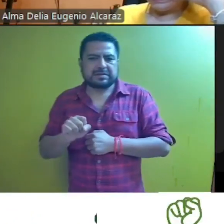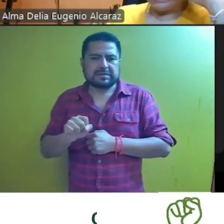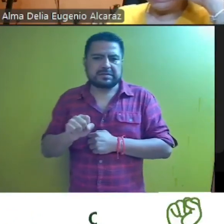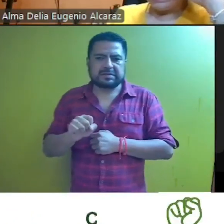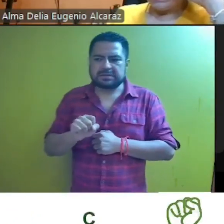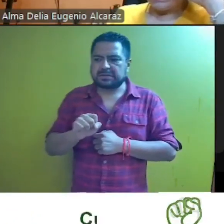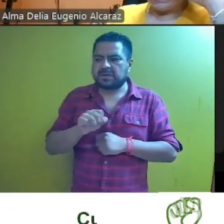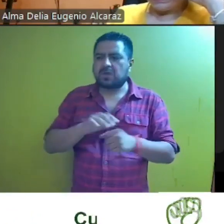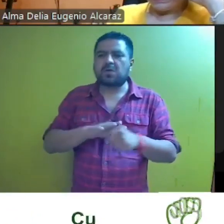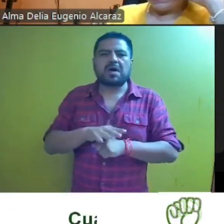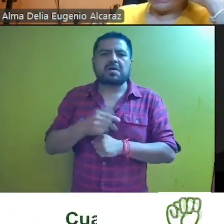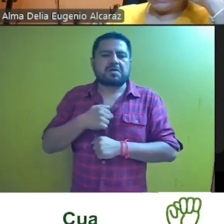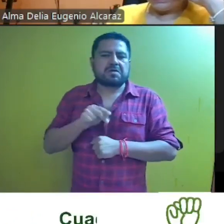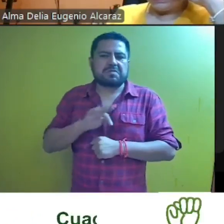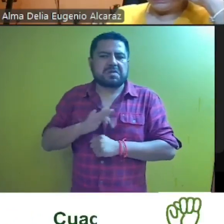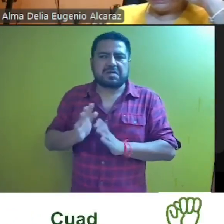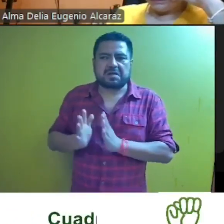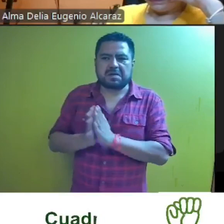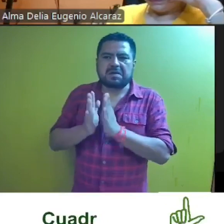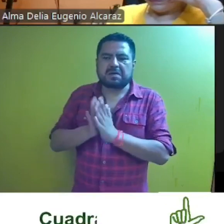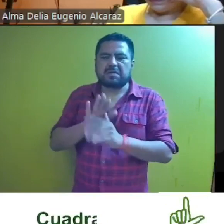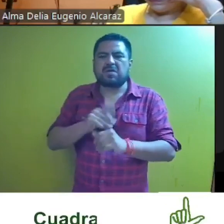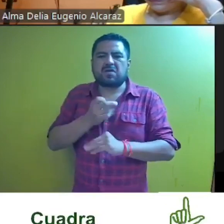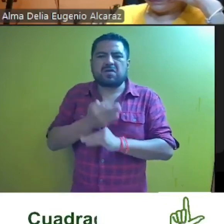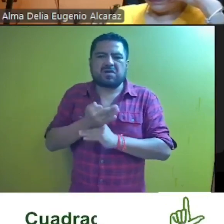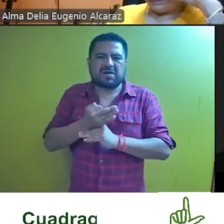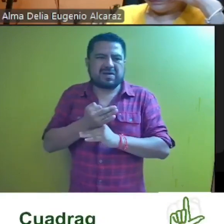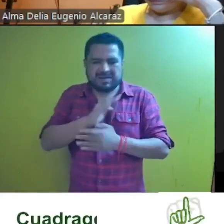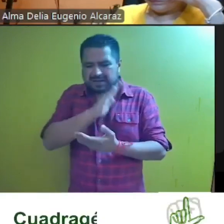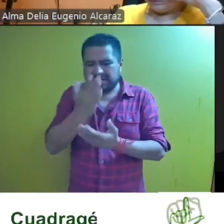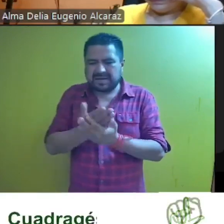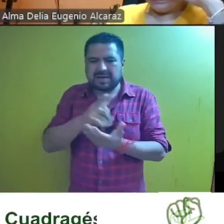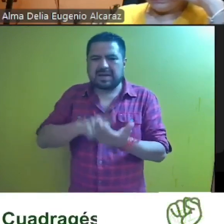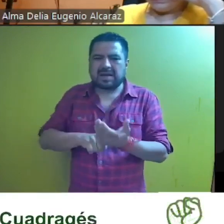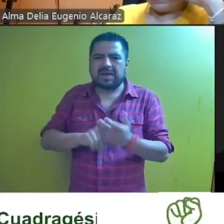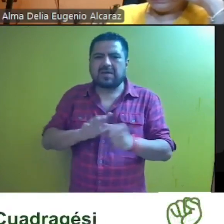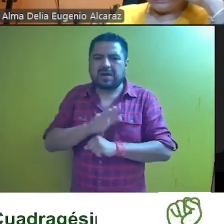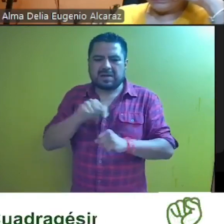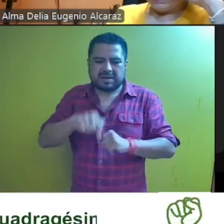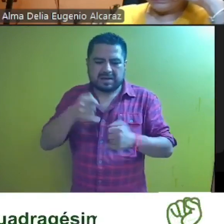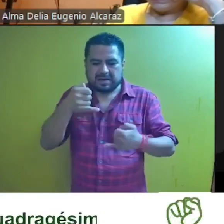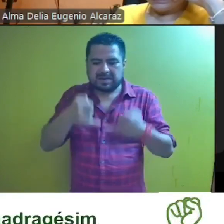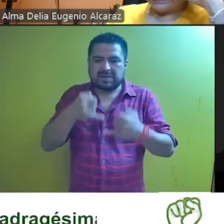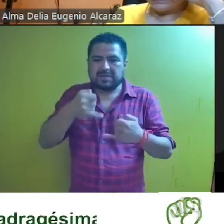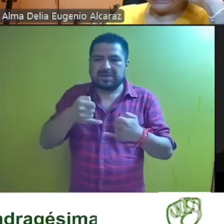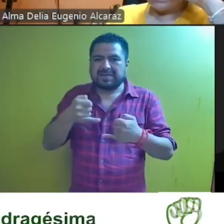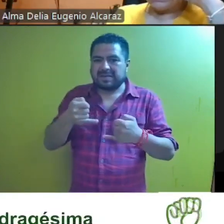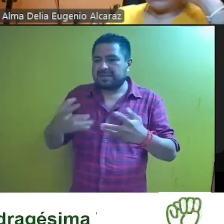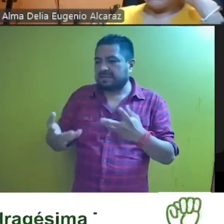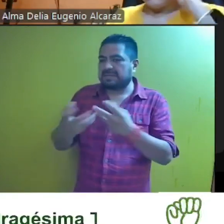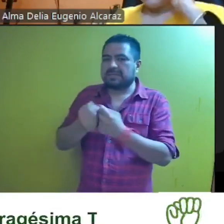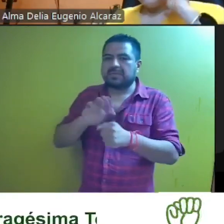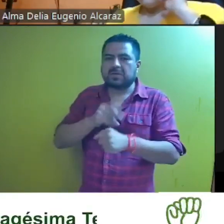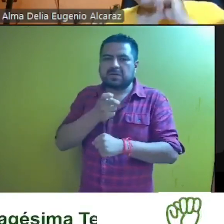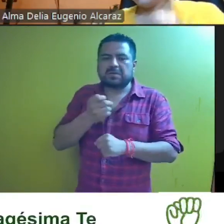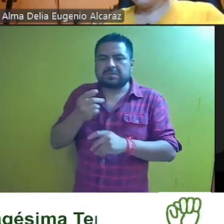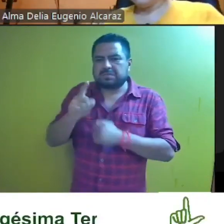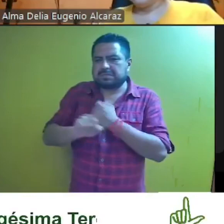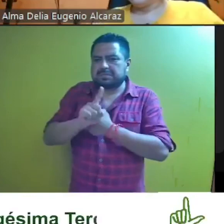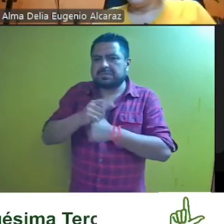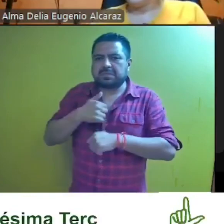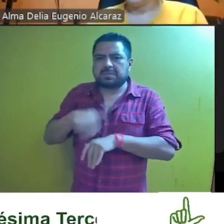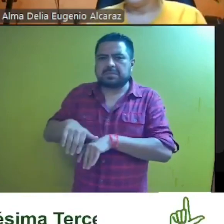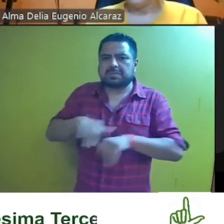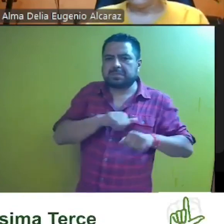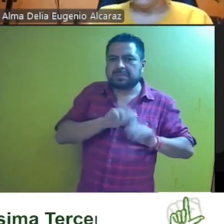en el cual no puedo participar por tratarse de un expediente en el que este tribunal es parte por lo tanto será resuelto sin mi